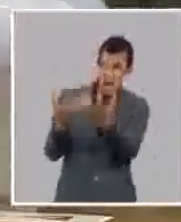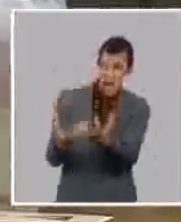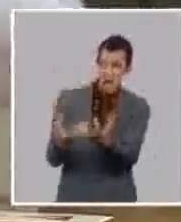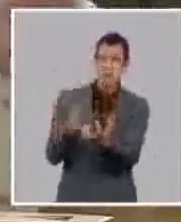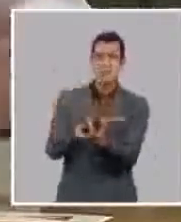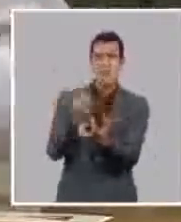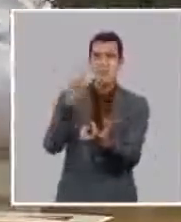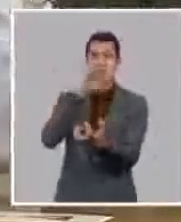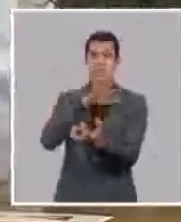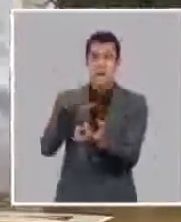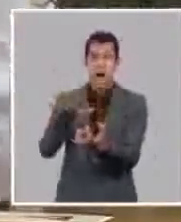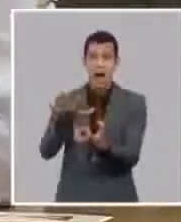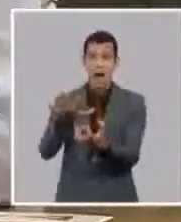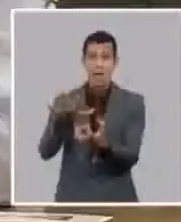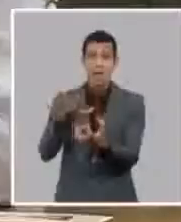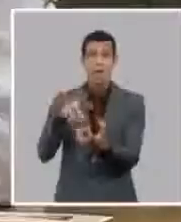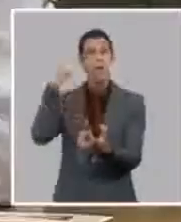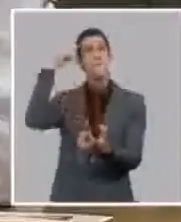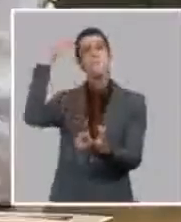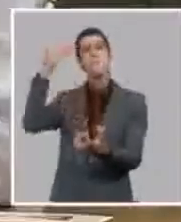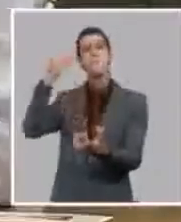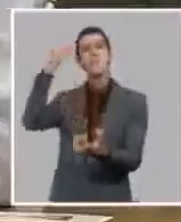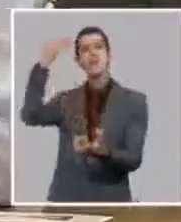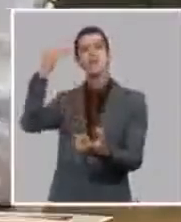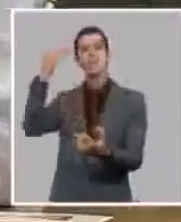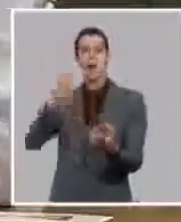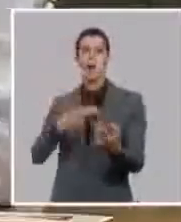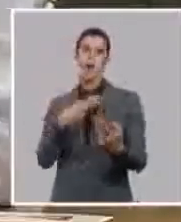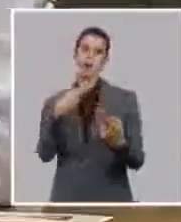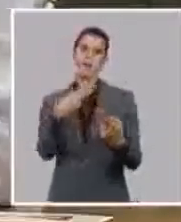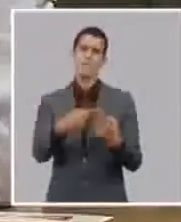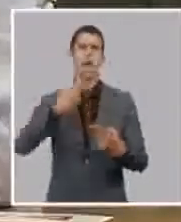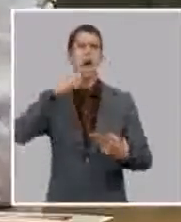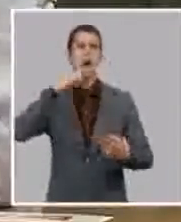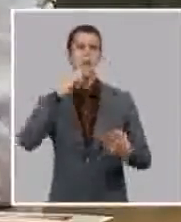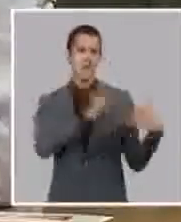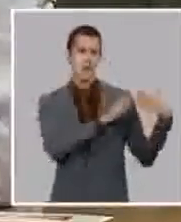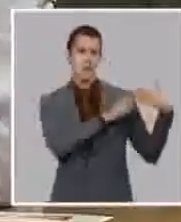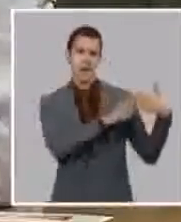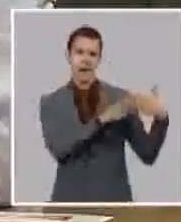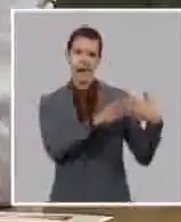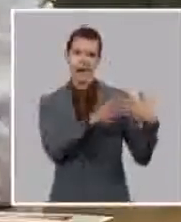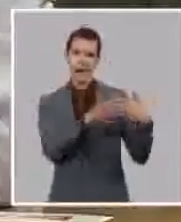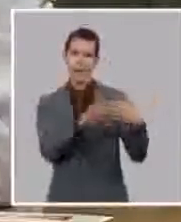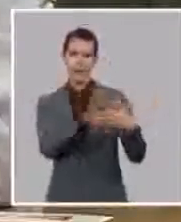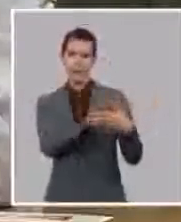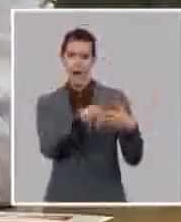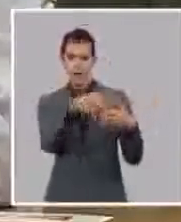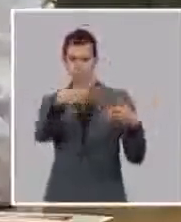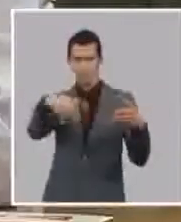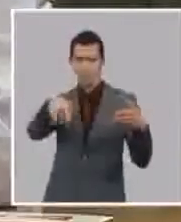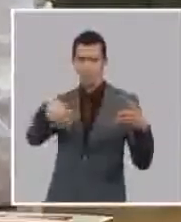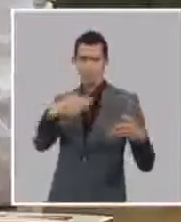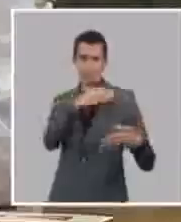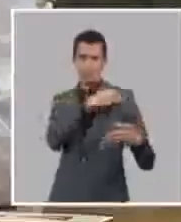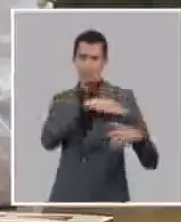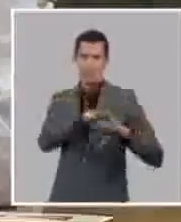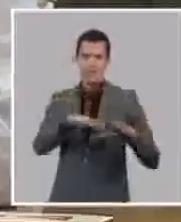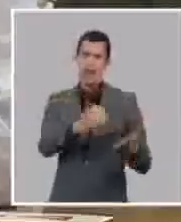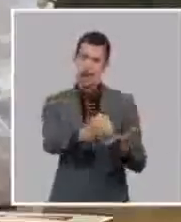norteamericanos y ellos iban a ser parte de los apoyados ahora hay que decir también independientemente este